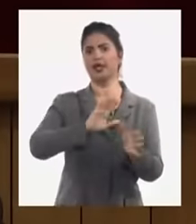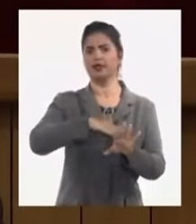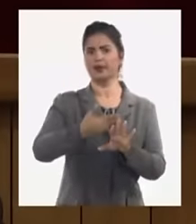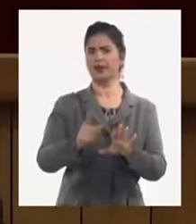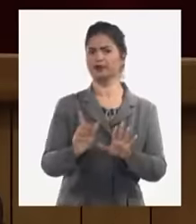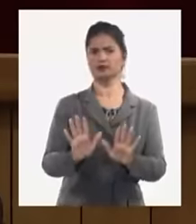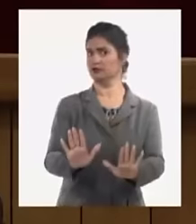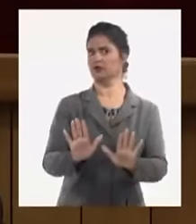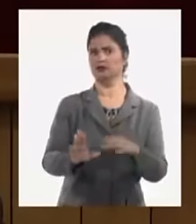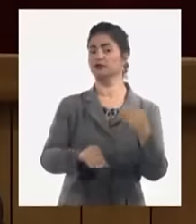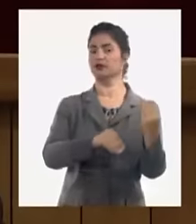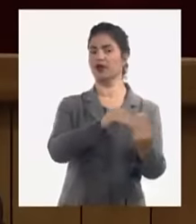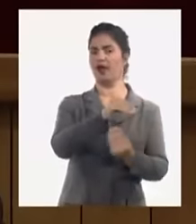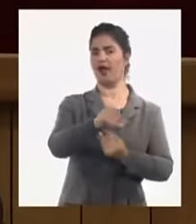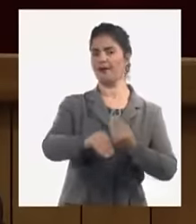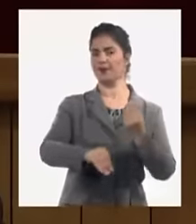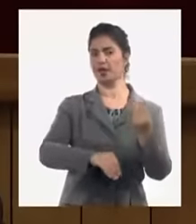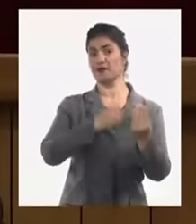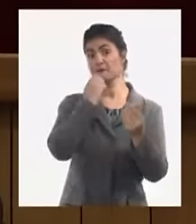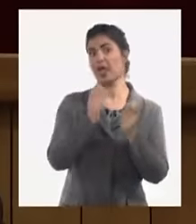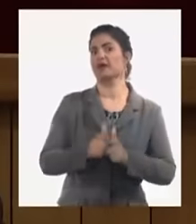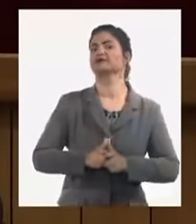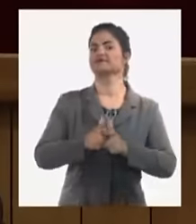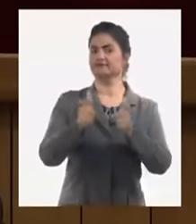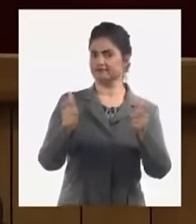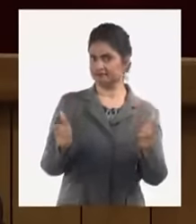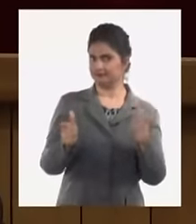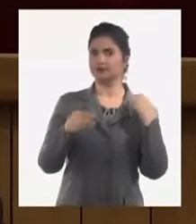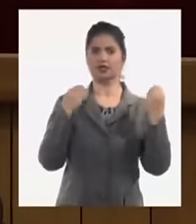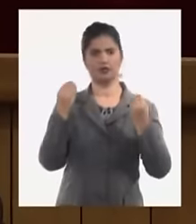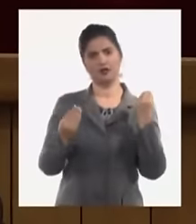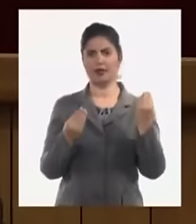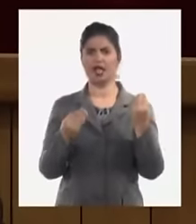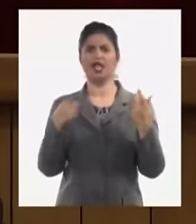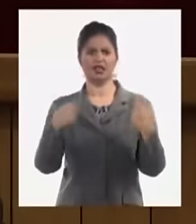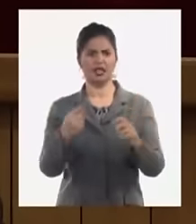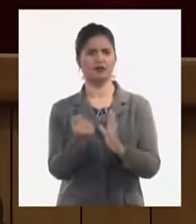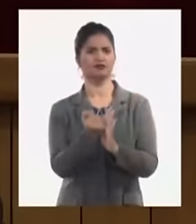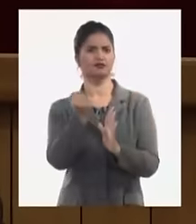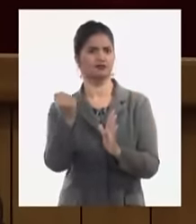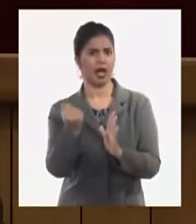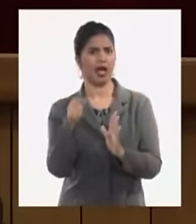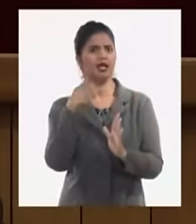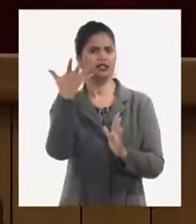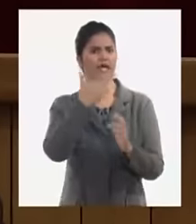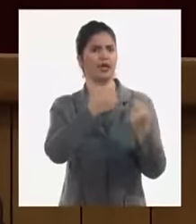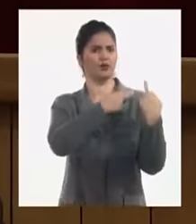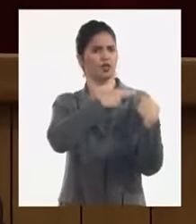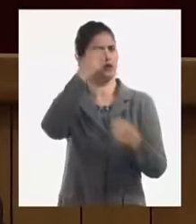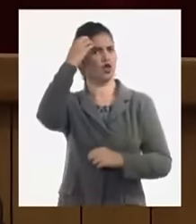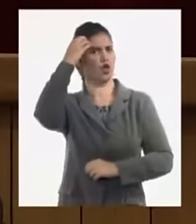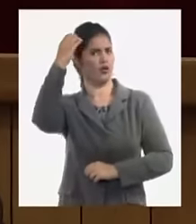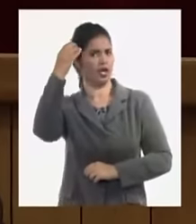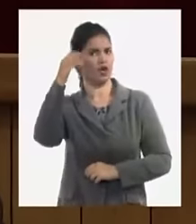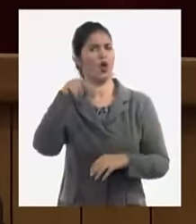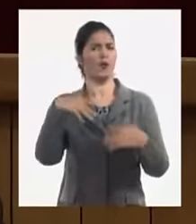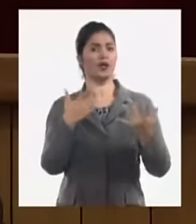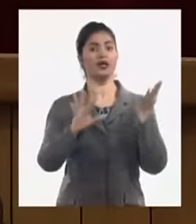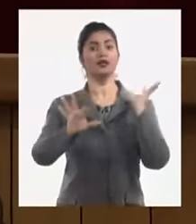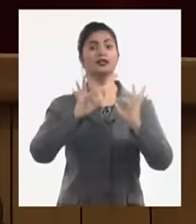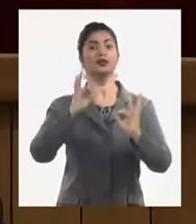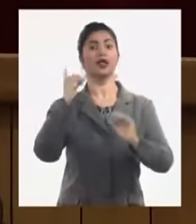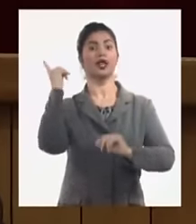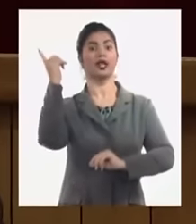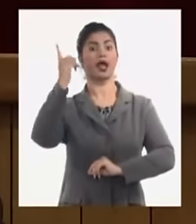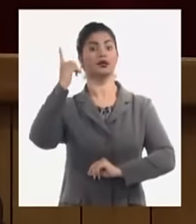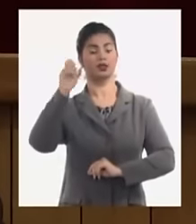a hacerlo al revés vamos a hacer un levantamiento ¿qué cosa tiene que dar el poder del Estado? por seguridad nacional por un tema de eso